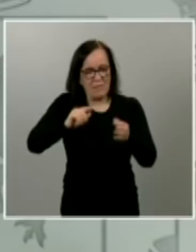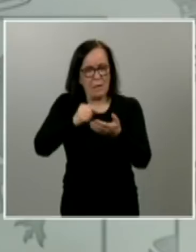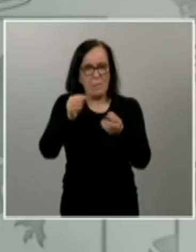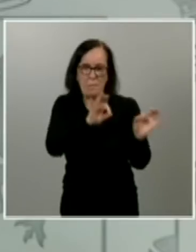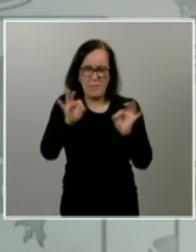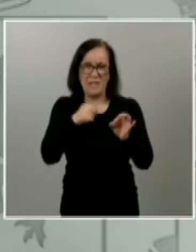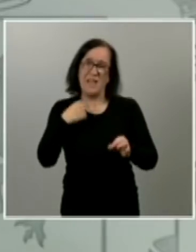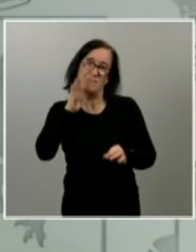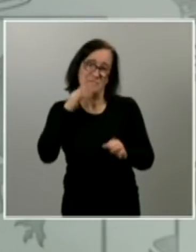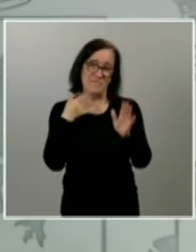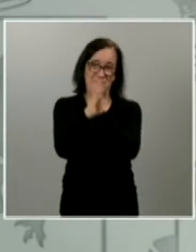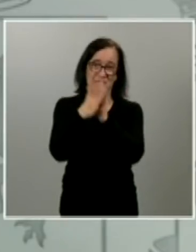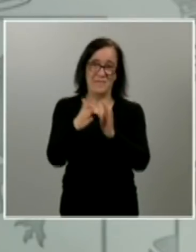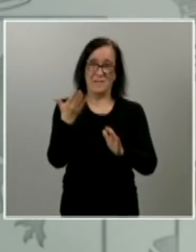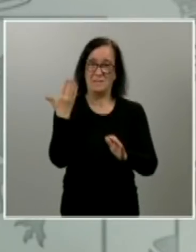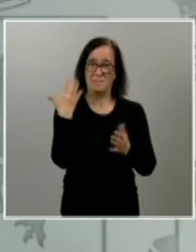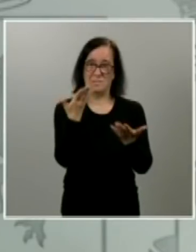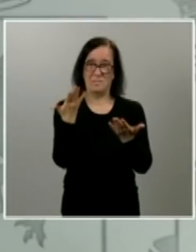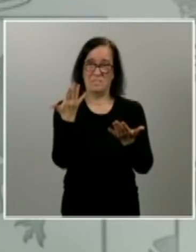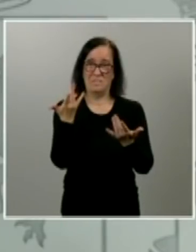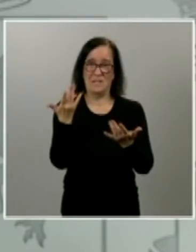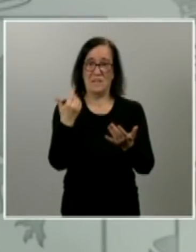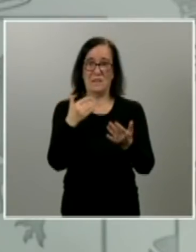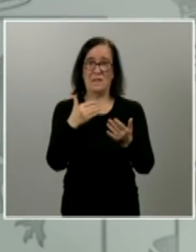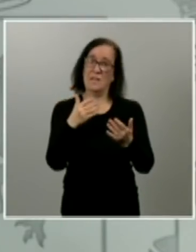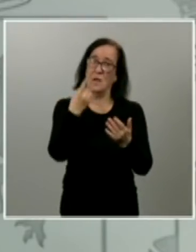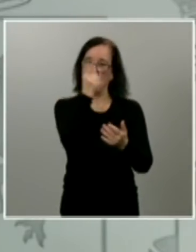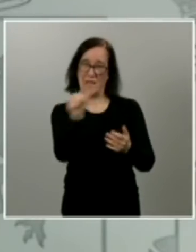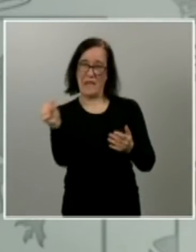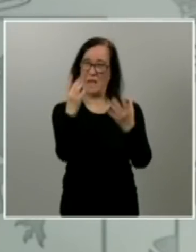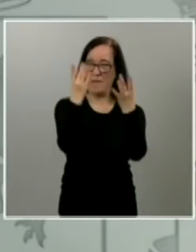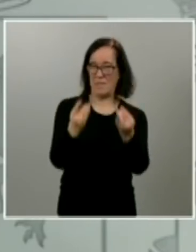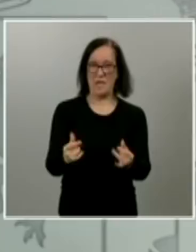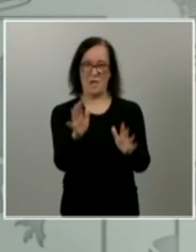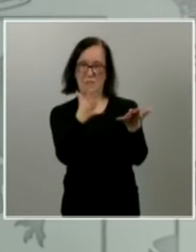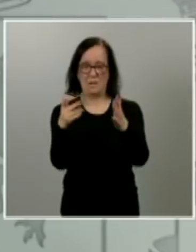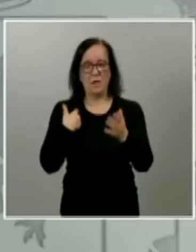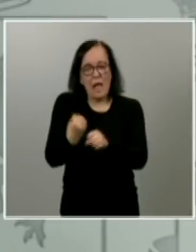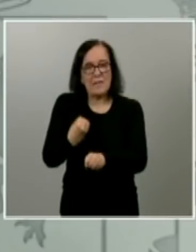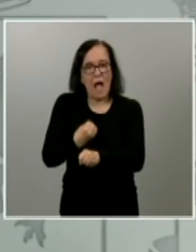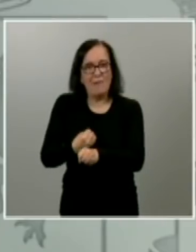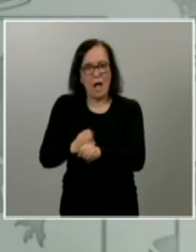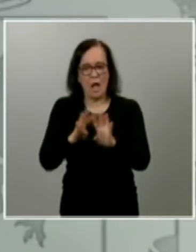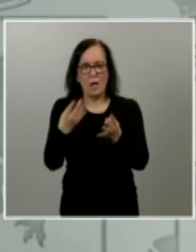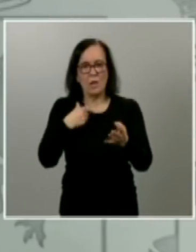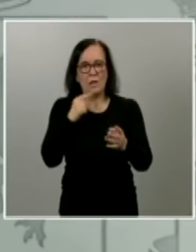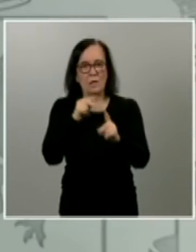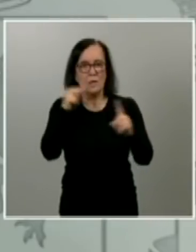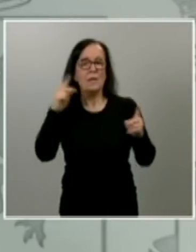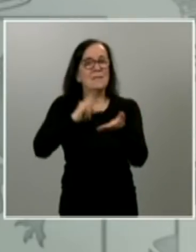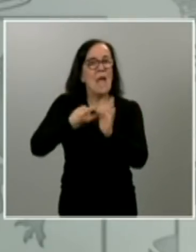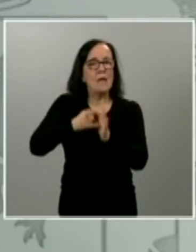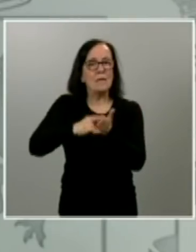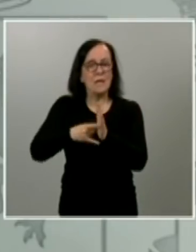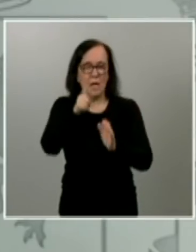antes hace más de una semana diez días venimos trabajando desde el punto de vista técnico la gente que